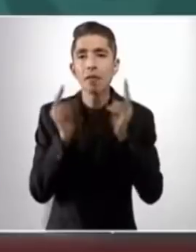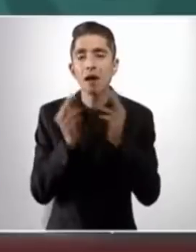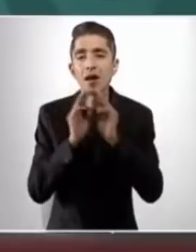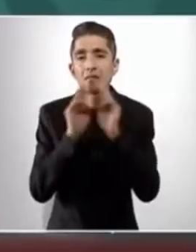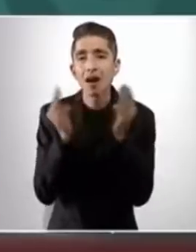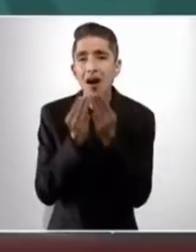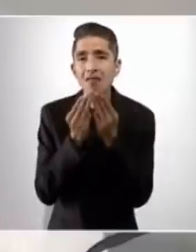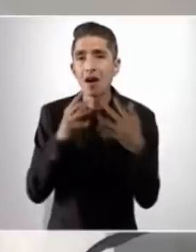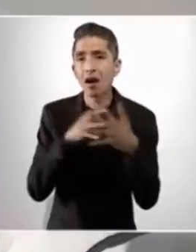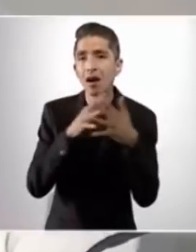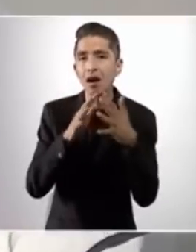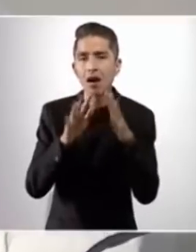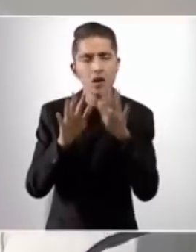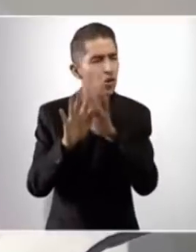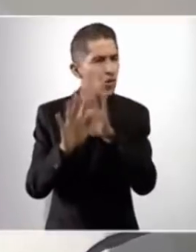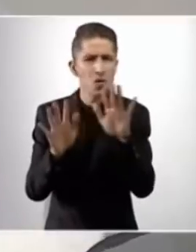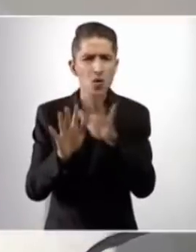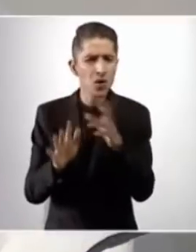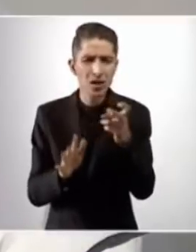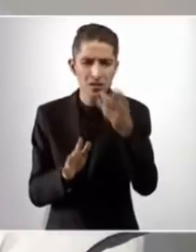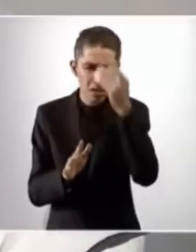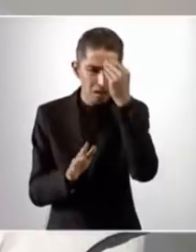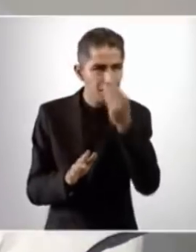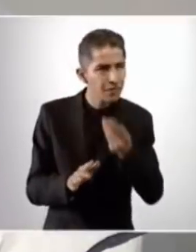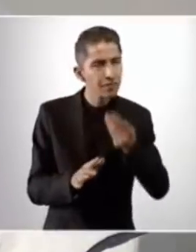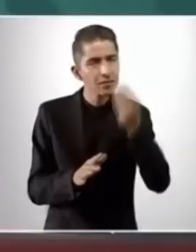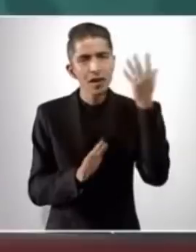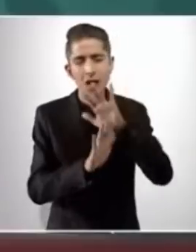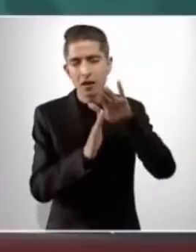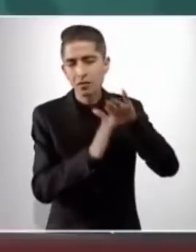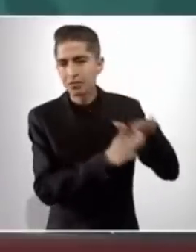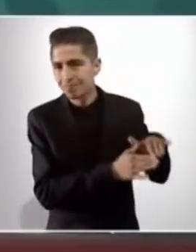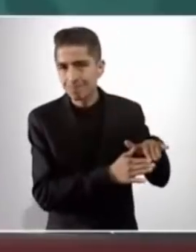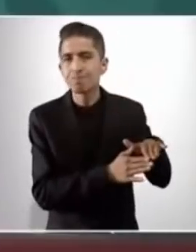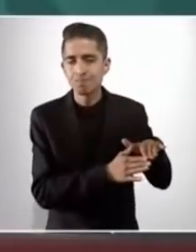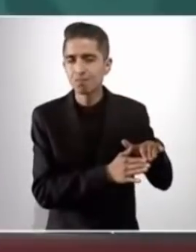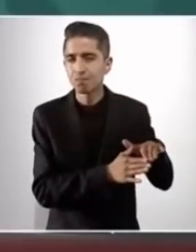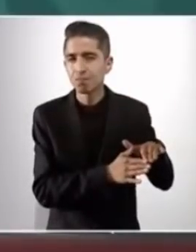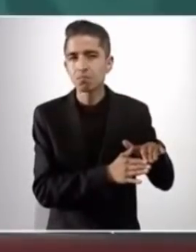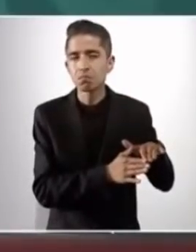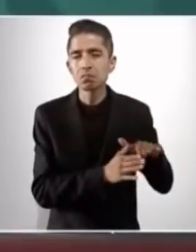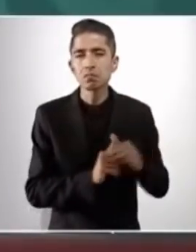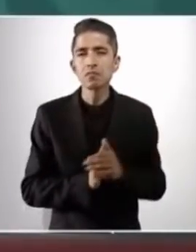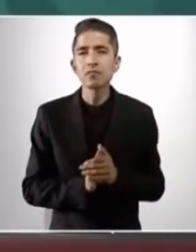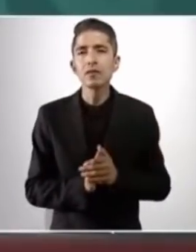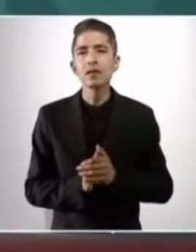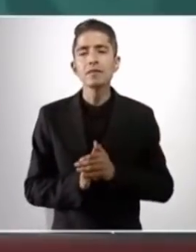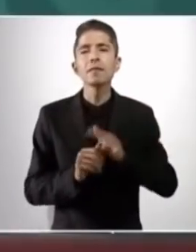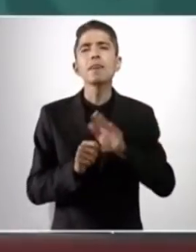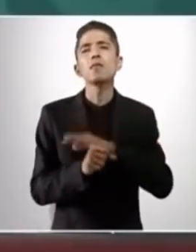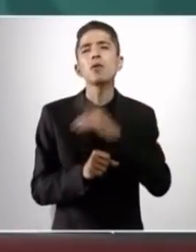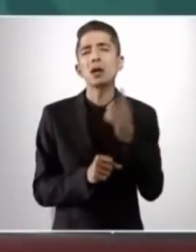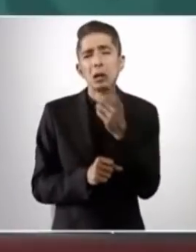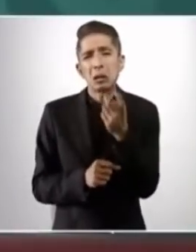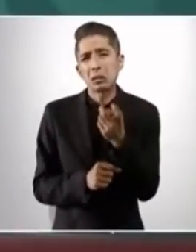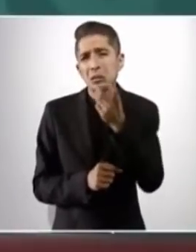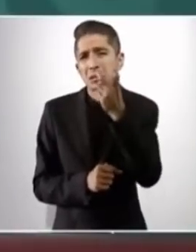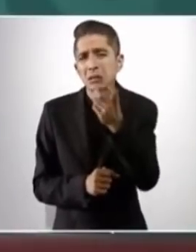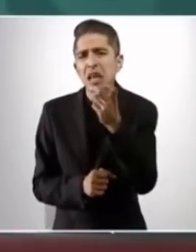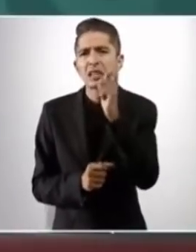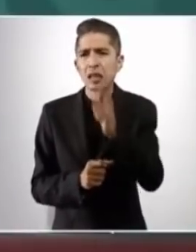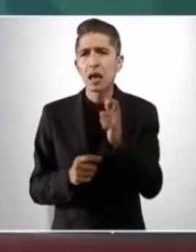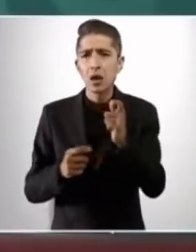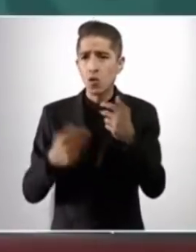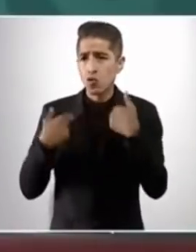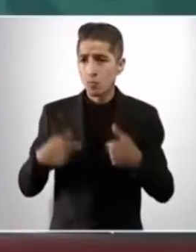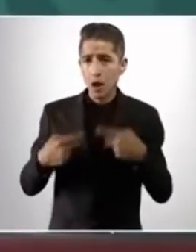Eso ya quedó atrás, porque eso, además de inhumano,